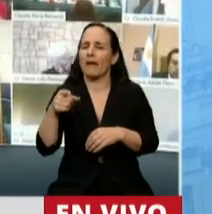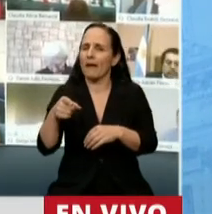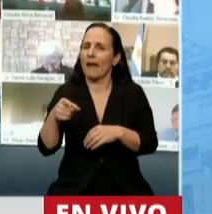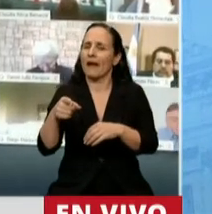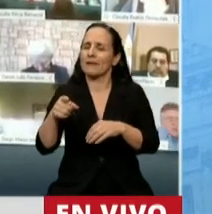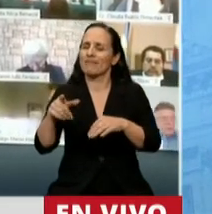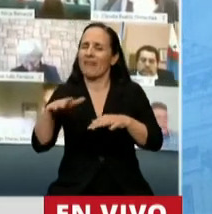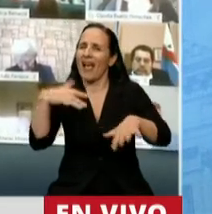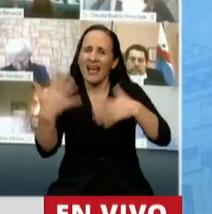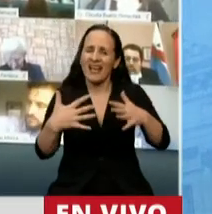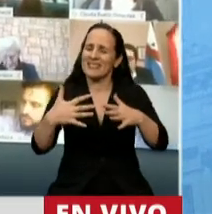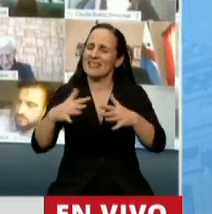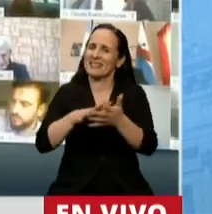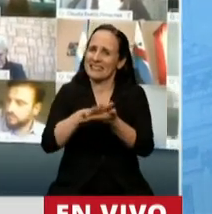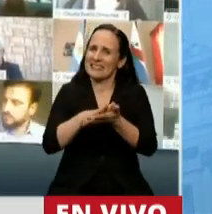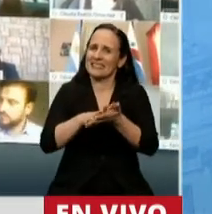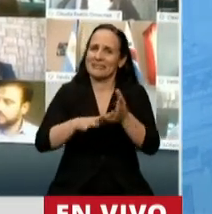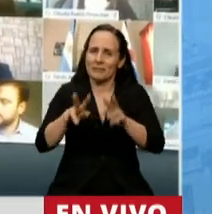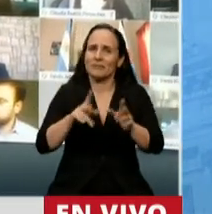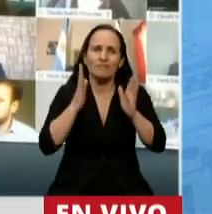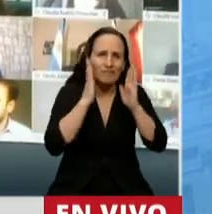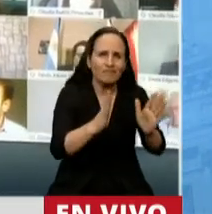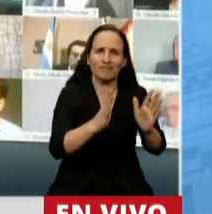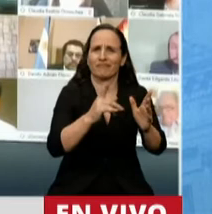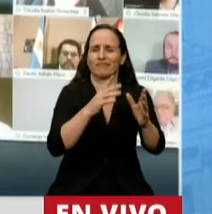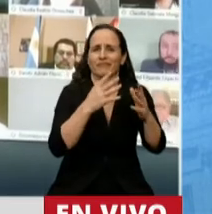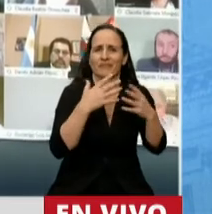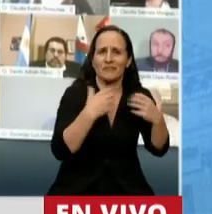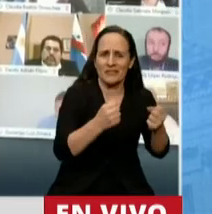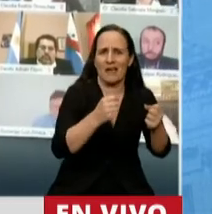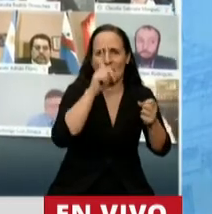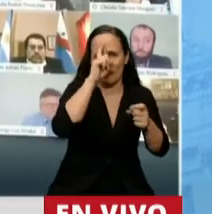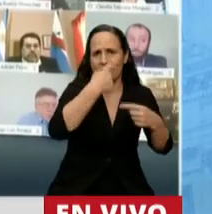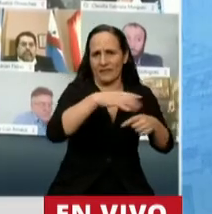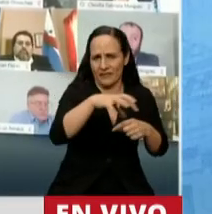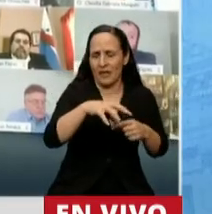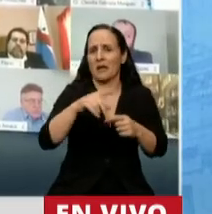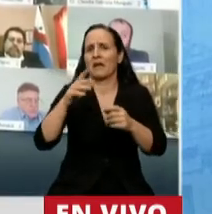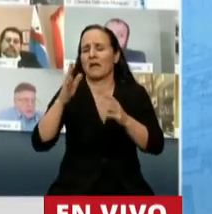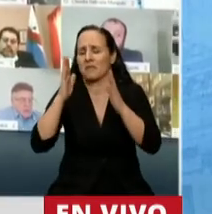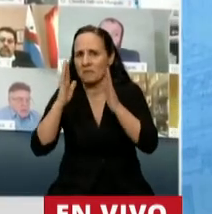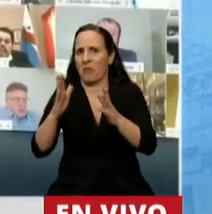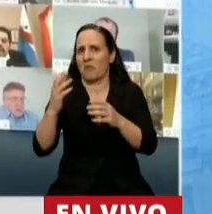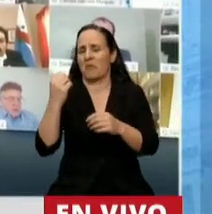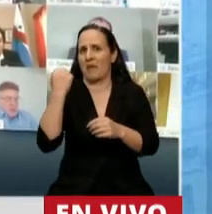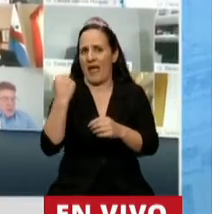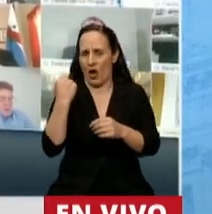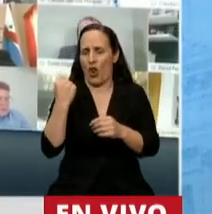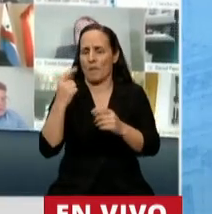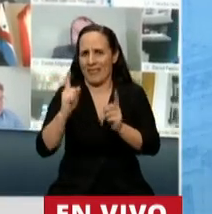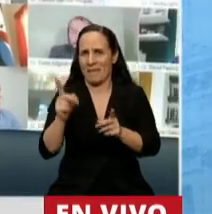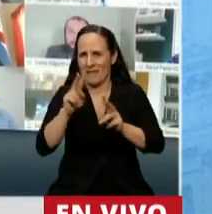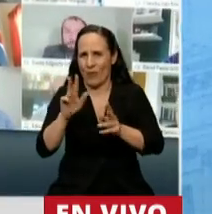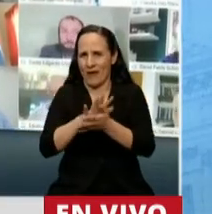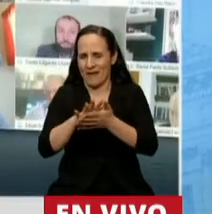crisis en todos los sentidos, en lo sanitario y en lo económico también, señor presidente. En una ingertina